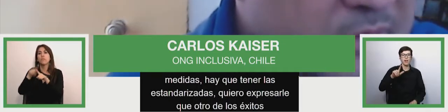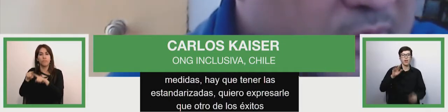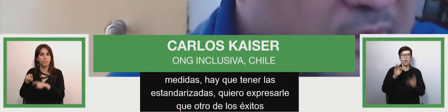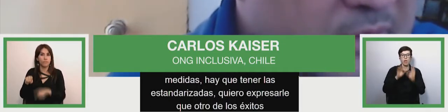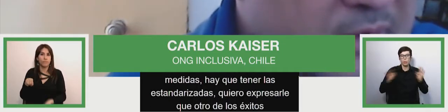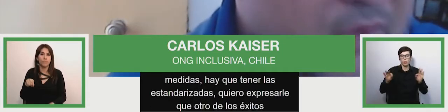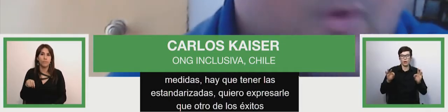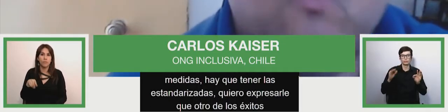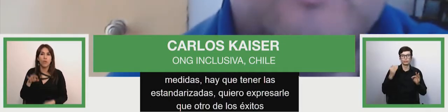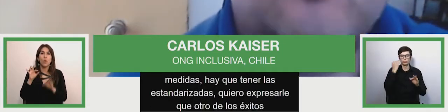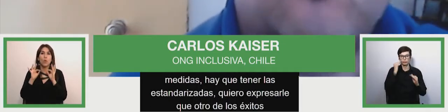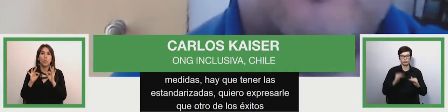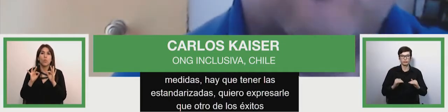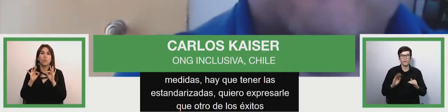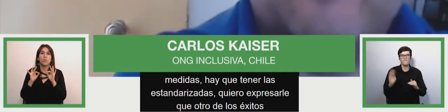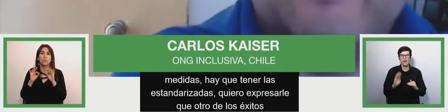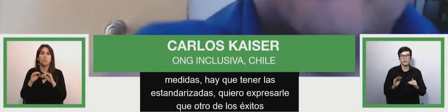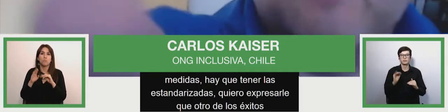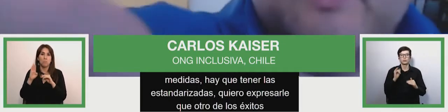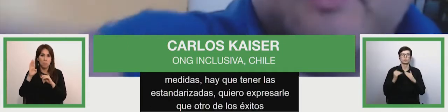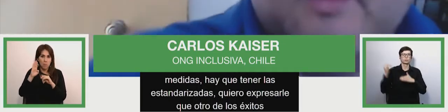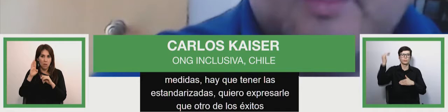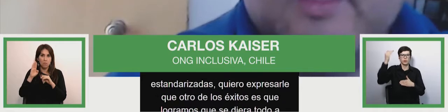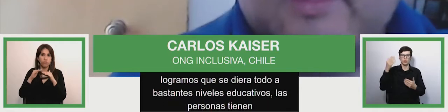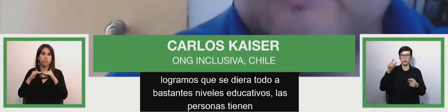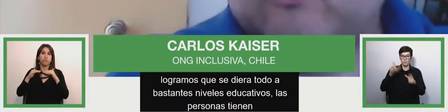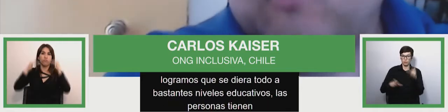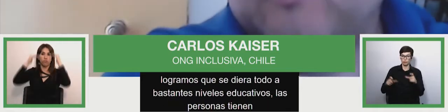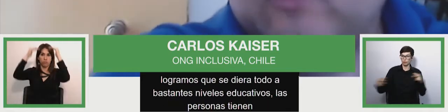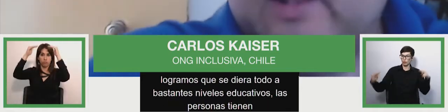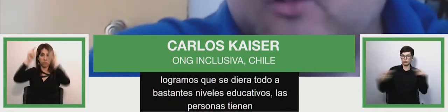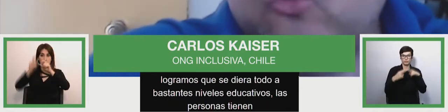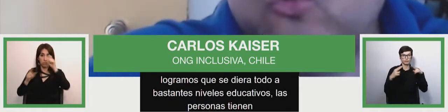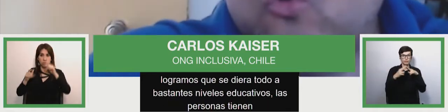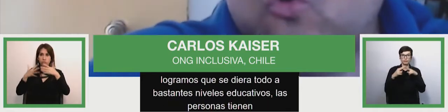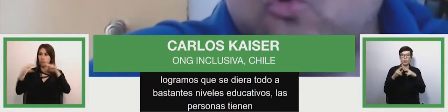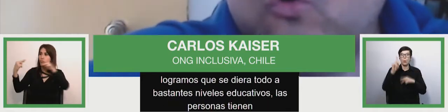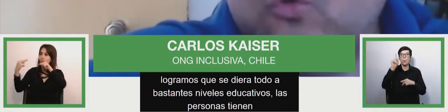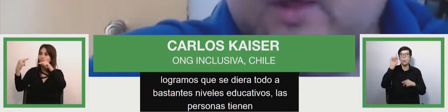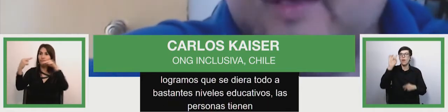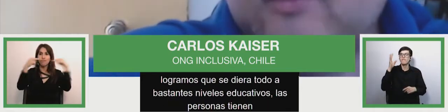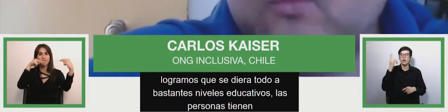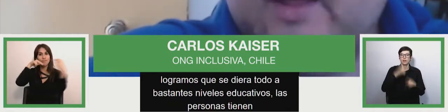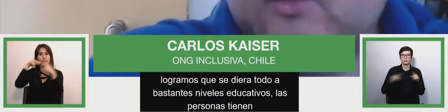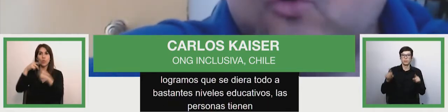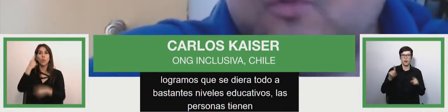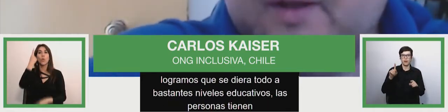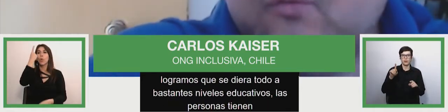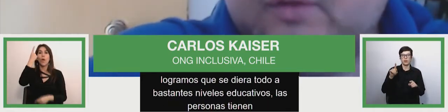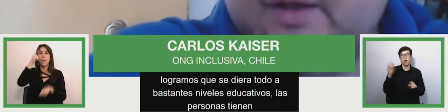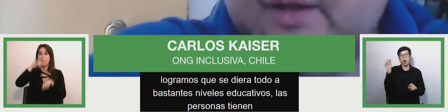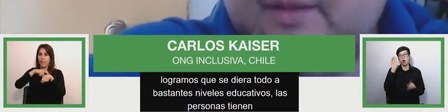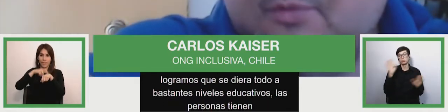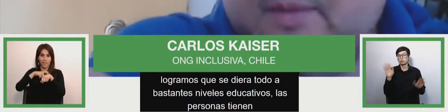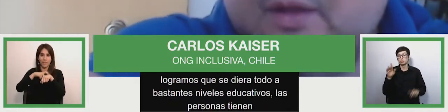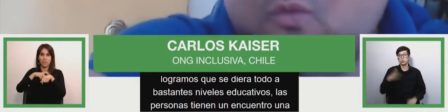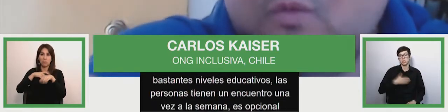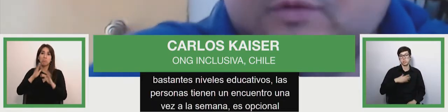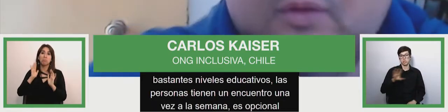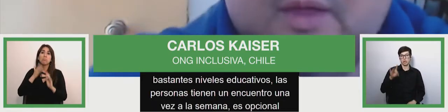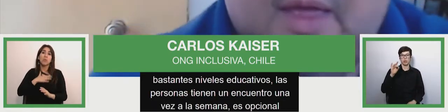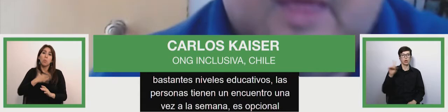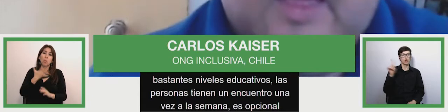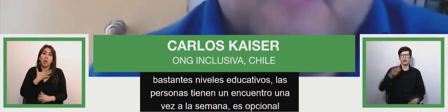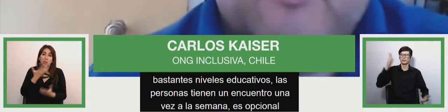un encuentro una vez a la semana es opcional no es obligatorio para obtener el diploma del